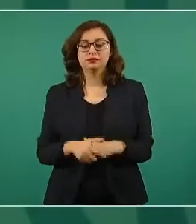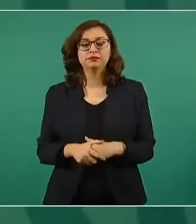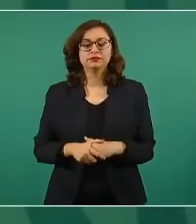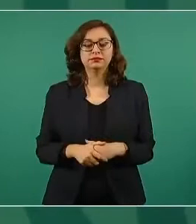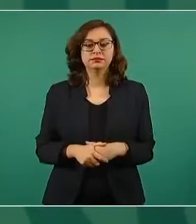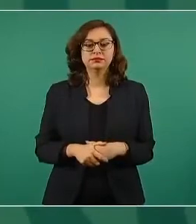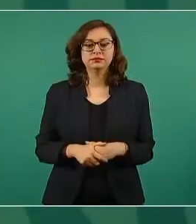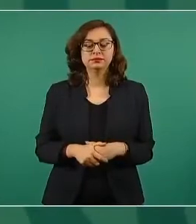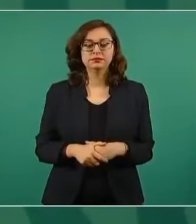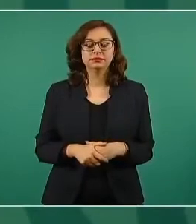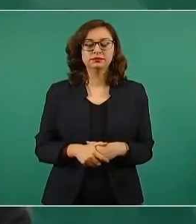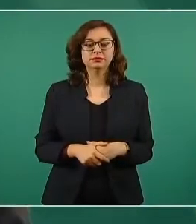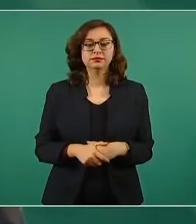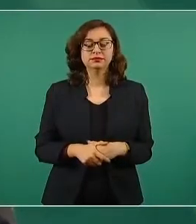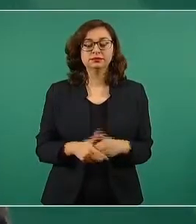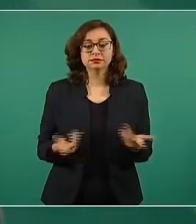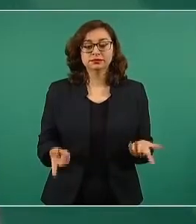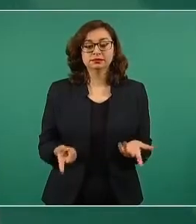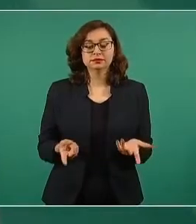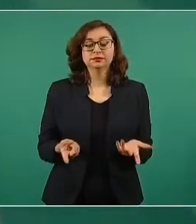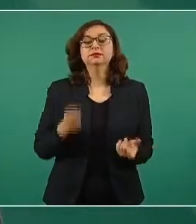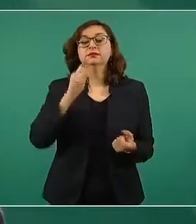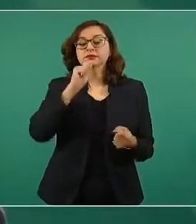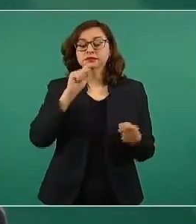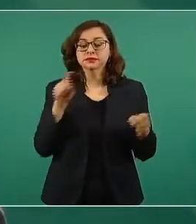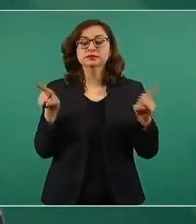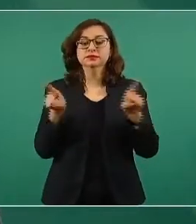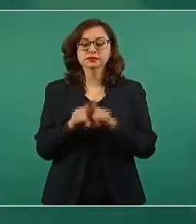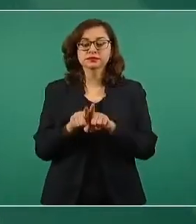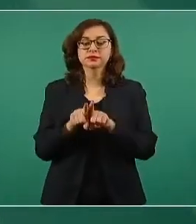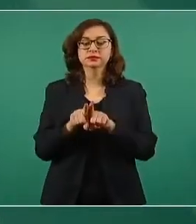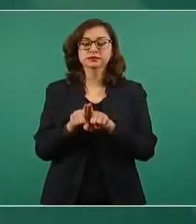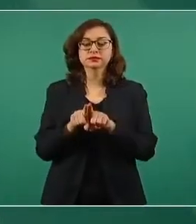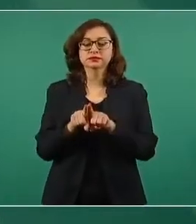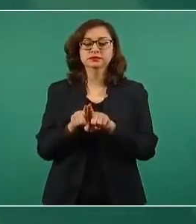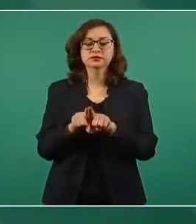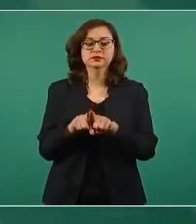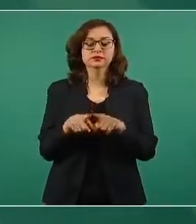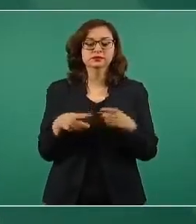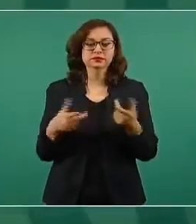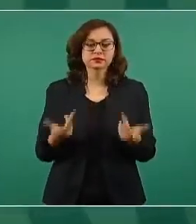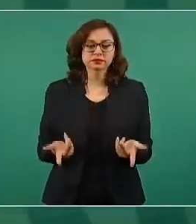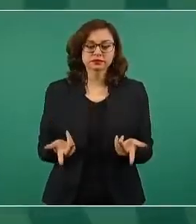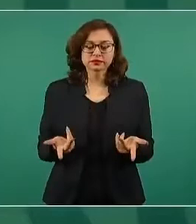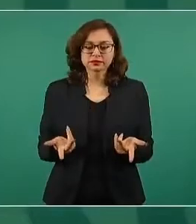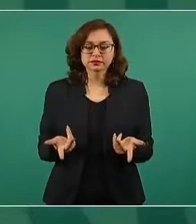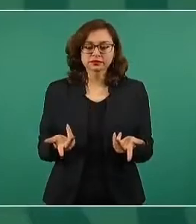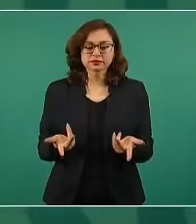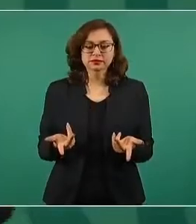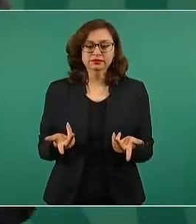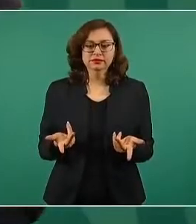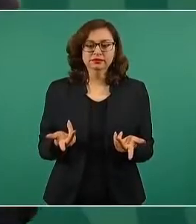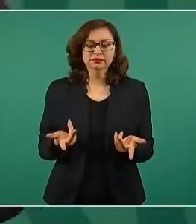pero también si no llegamos al acuerdo,